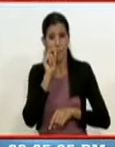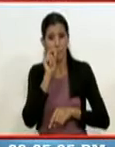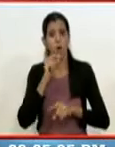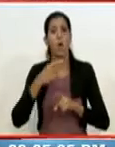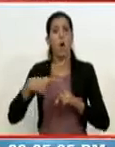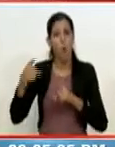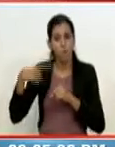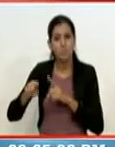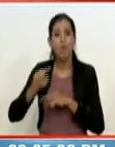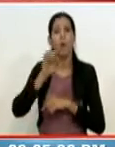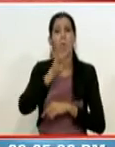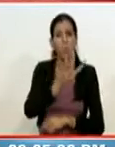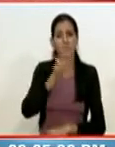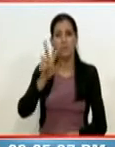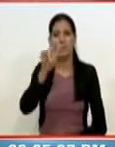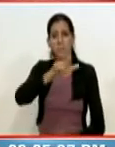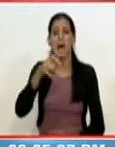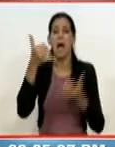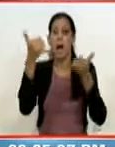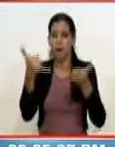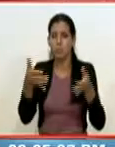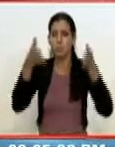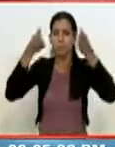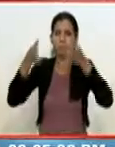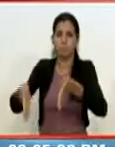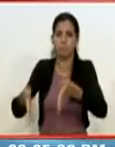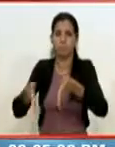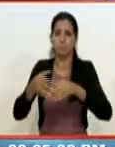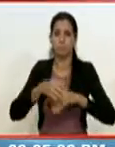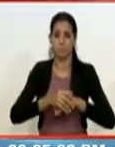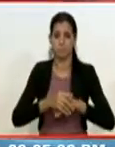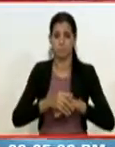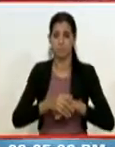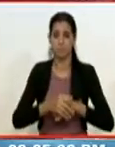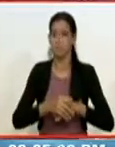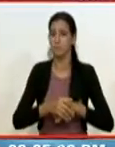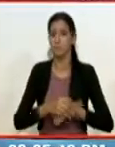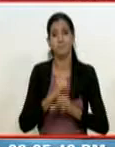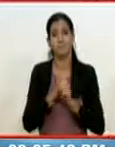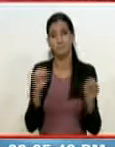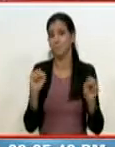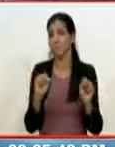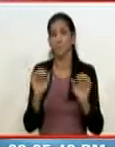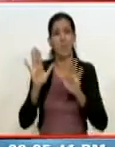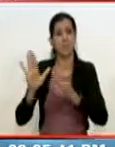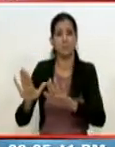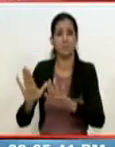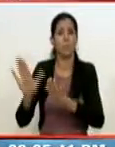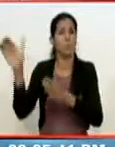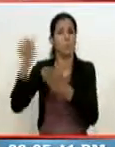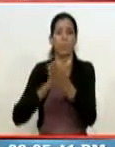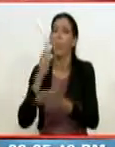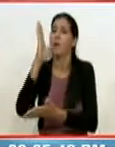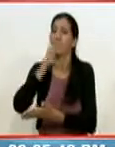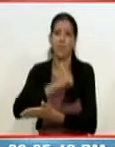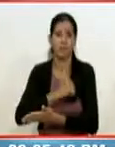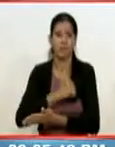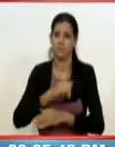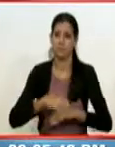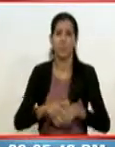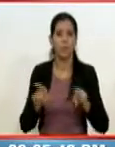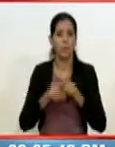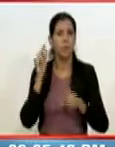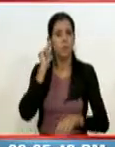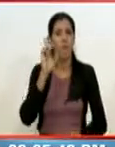42 personas yacen ahora en una sepultura. Están irremediablemente ausentes, como Doris Lobo,